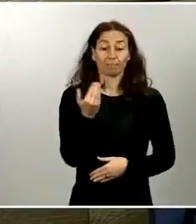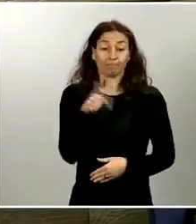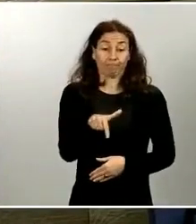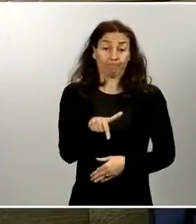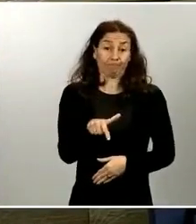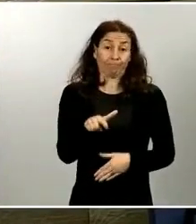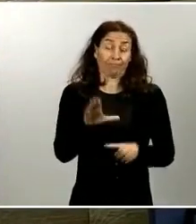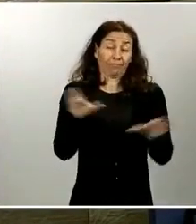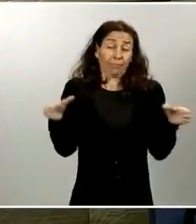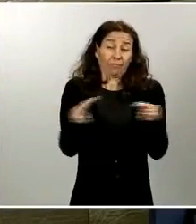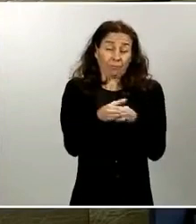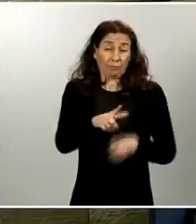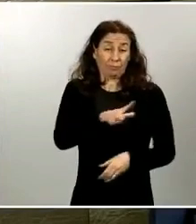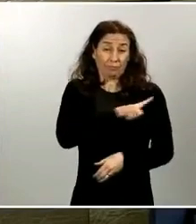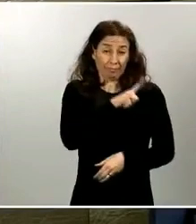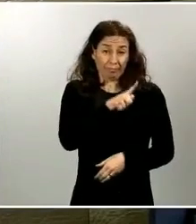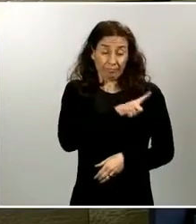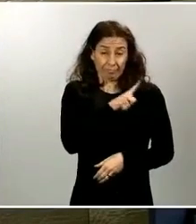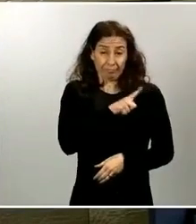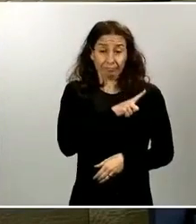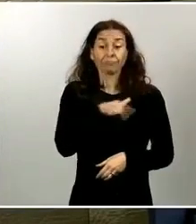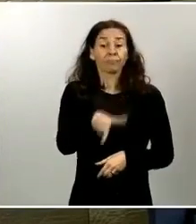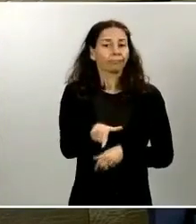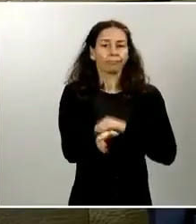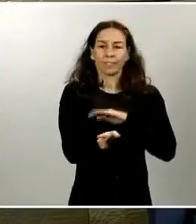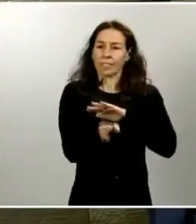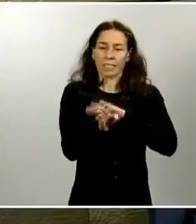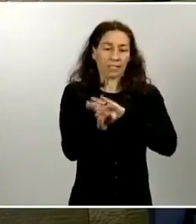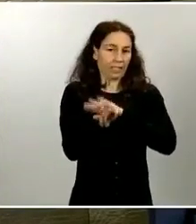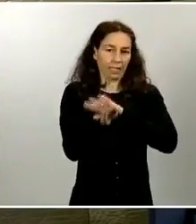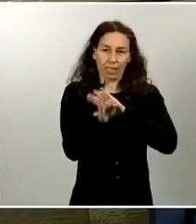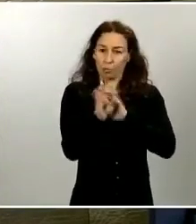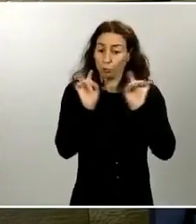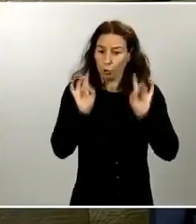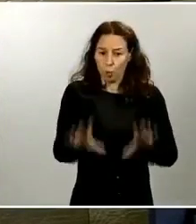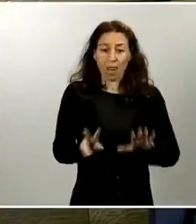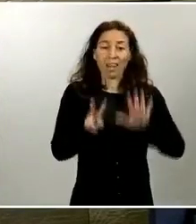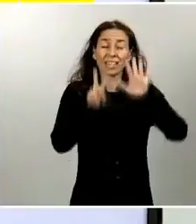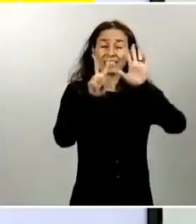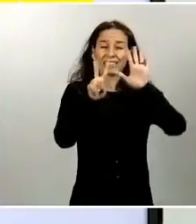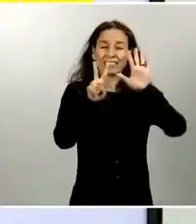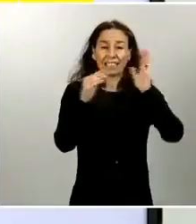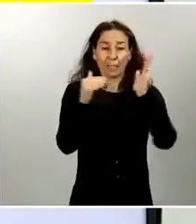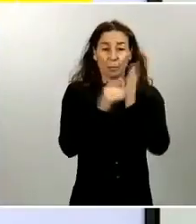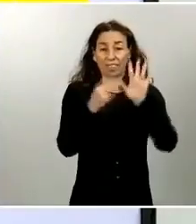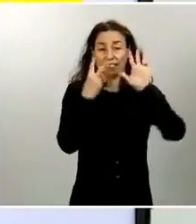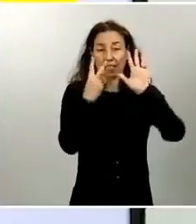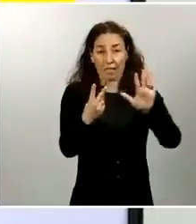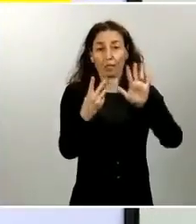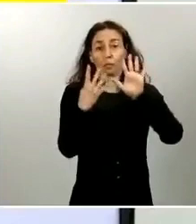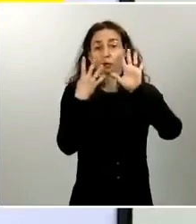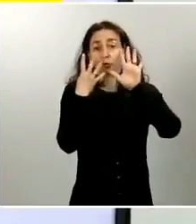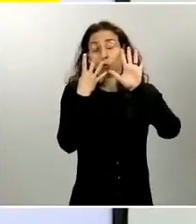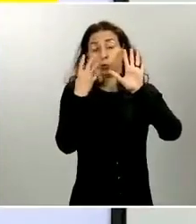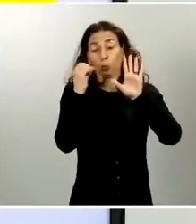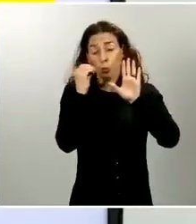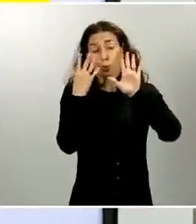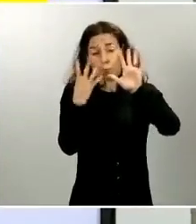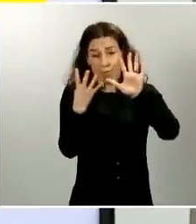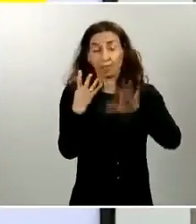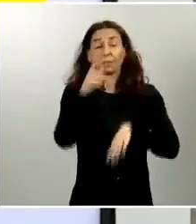Operación Balmis mantenemos hoy un esfuerzo de 7.739 efectivos en un total de